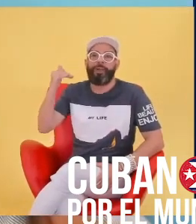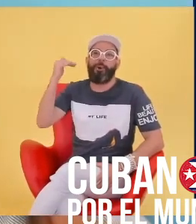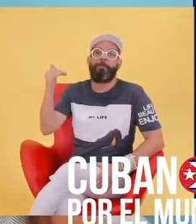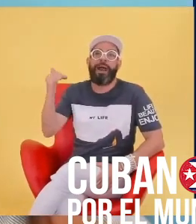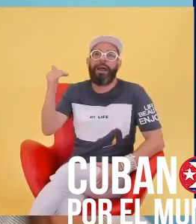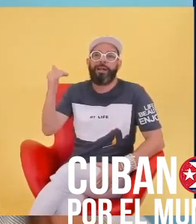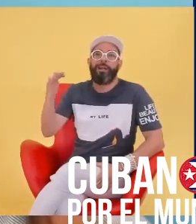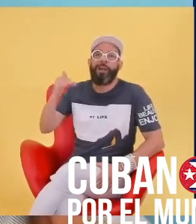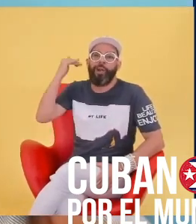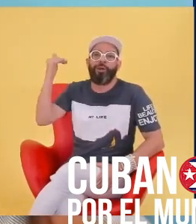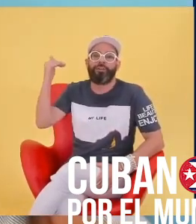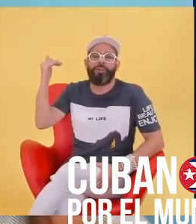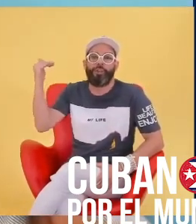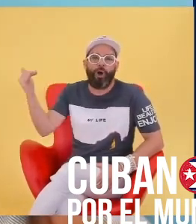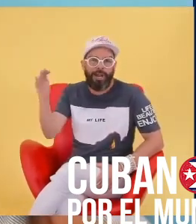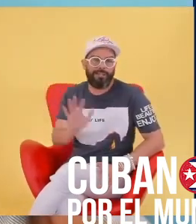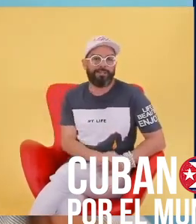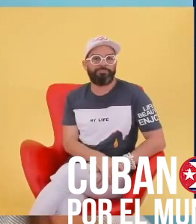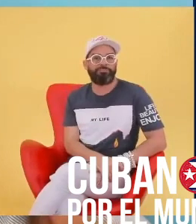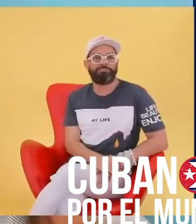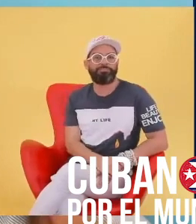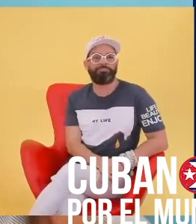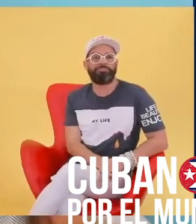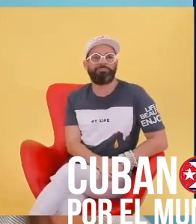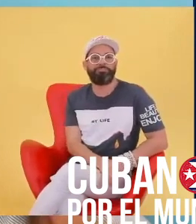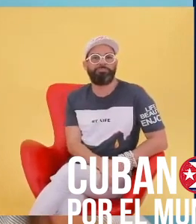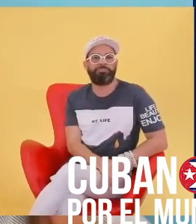después poder comprar los dólares.